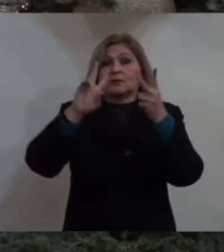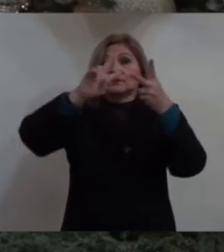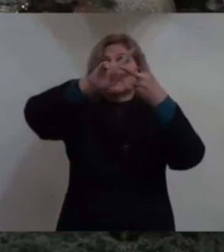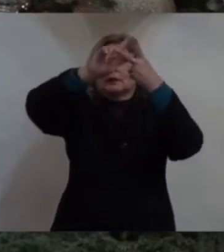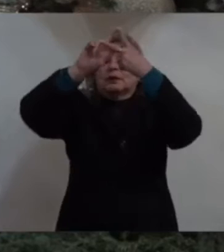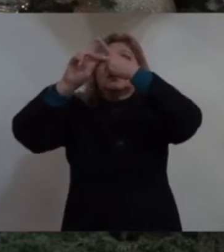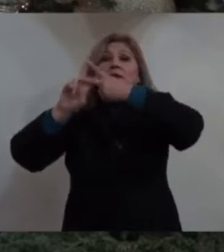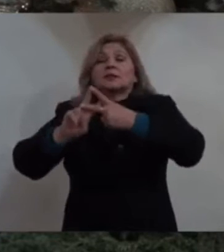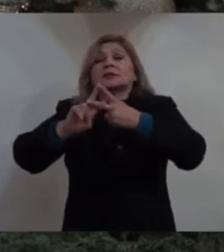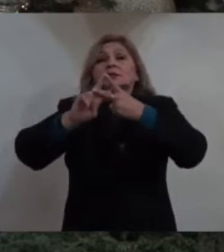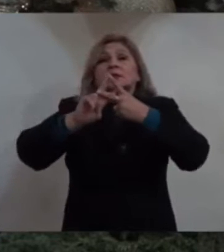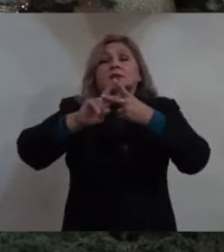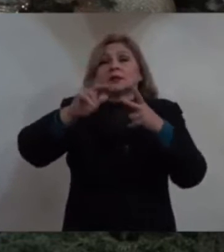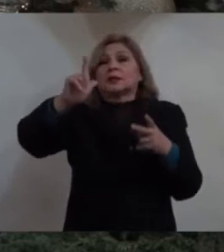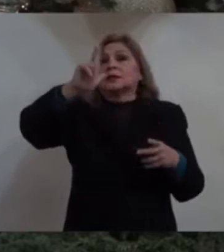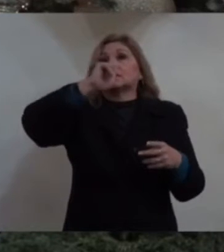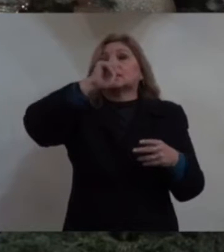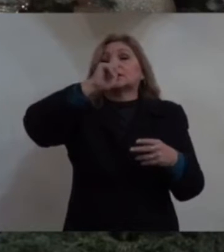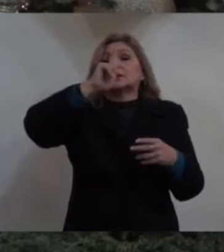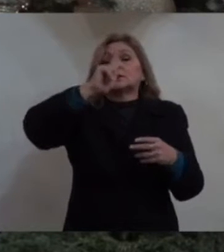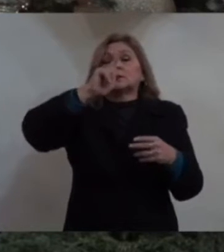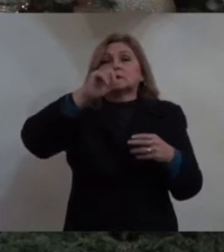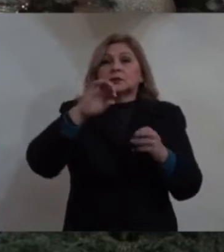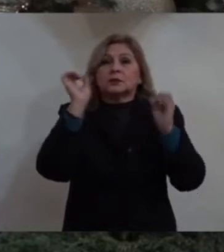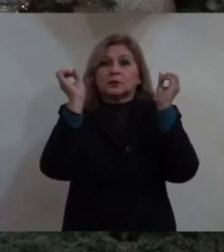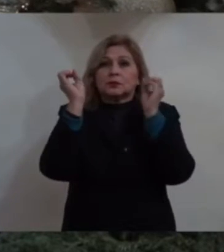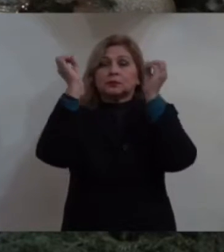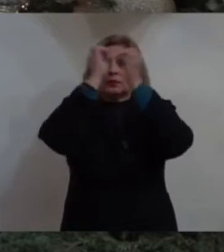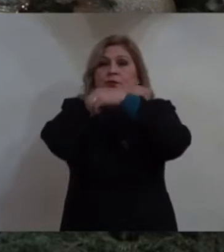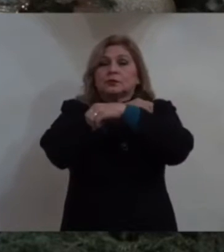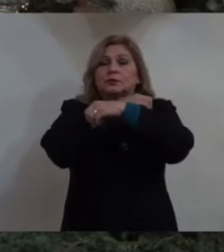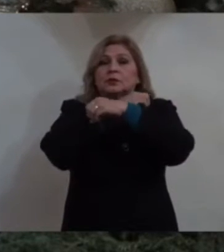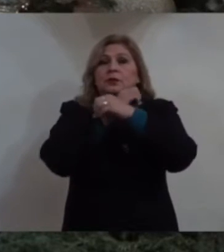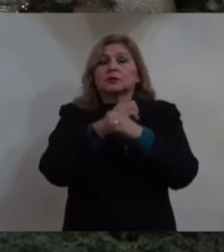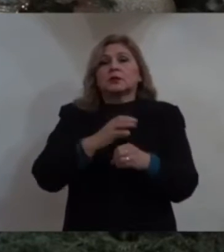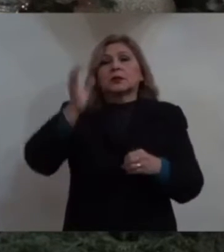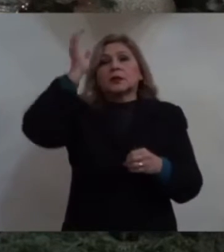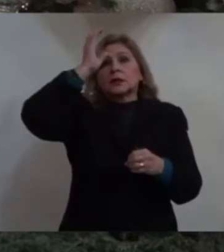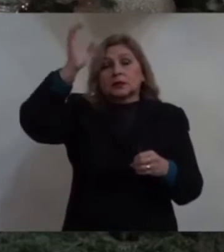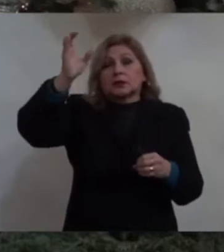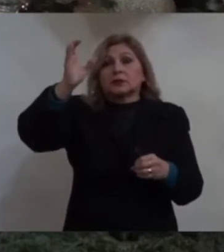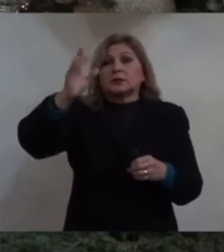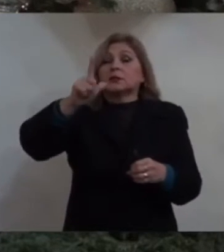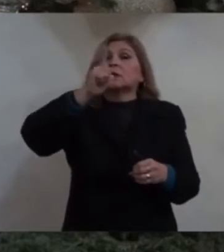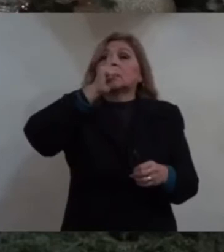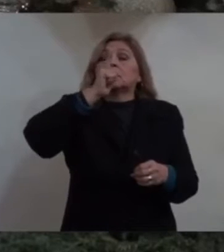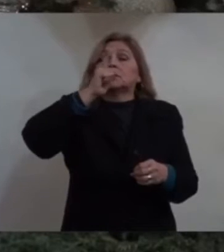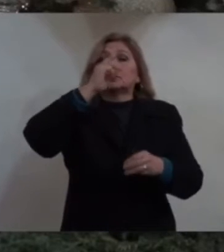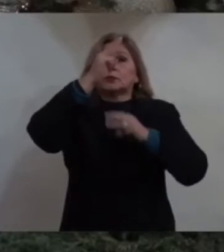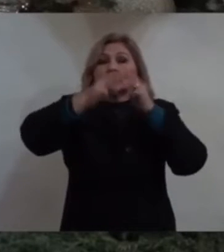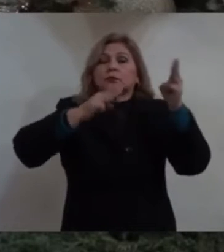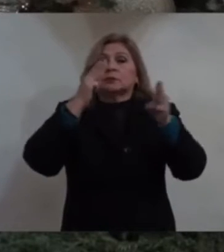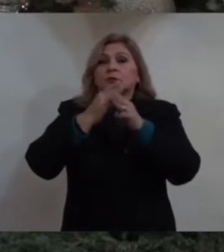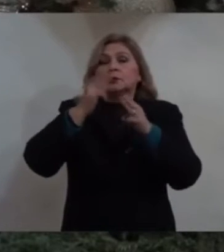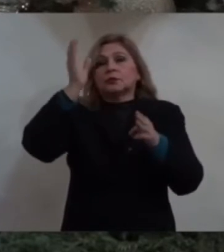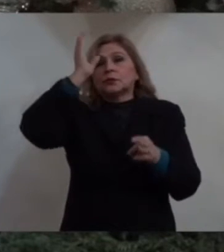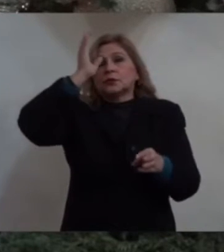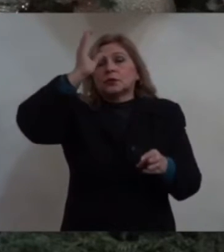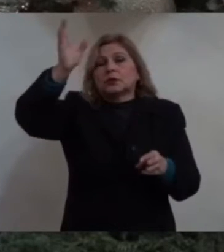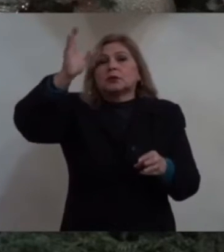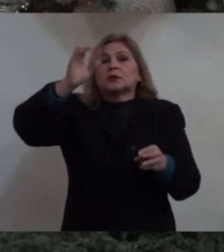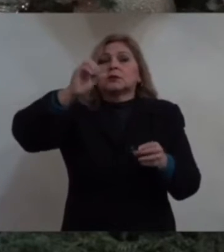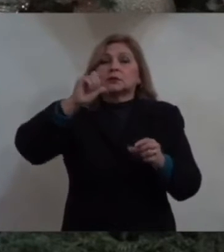emite luz en las tinieblas. Cristo es la luz del mundo. Cristo